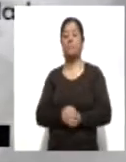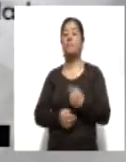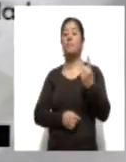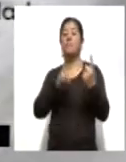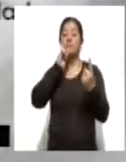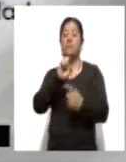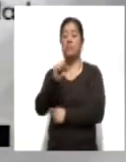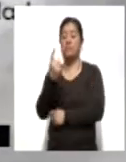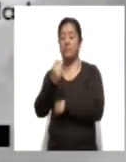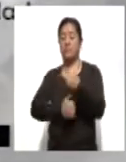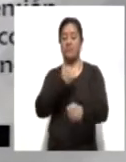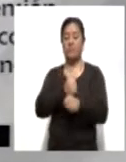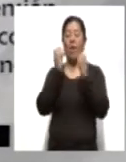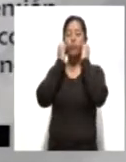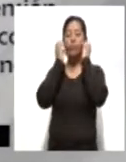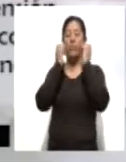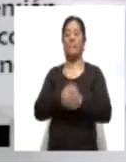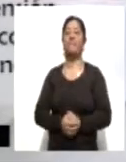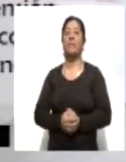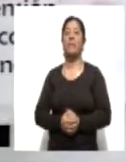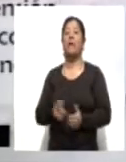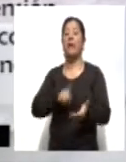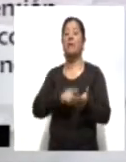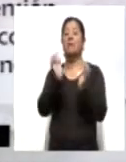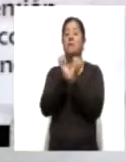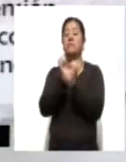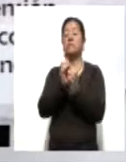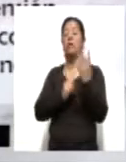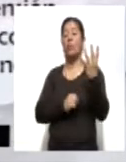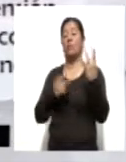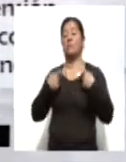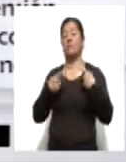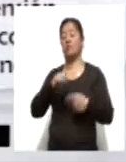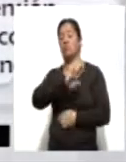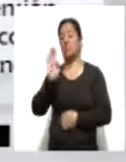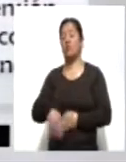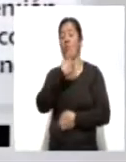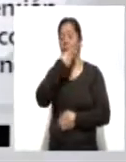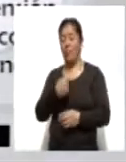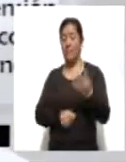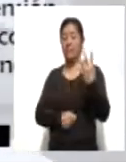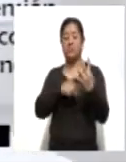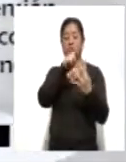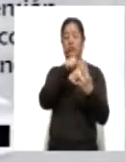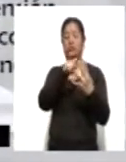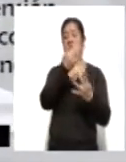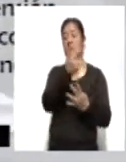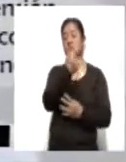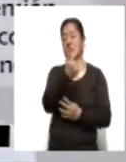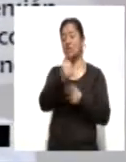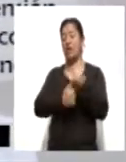una mujer de 61 años con obesidad. En el Issste, perdieron la vida cuatro personas del sexo masculino, dos de ellos de 57